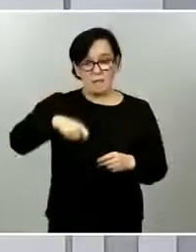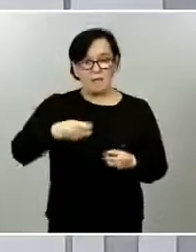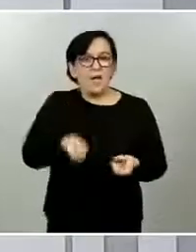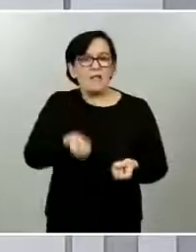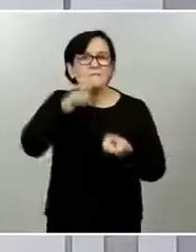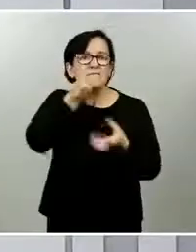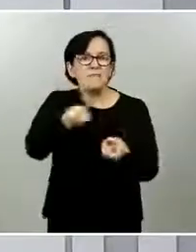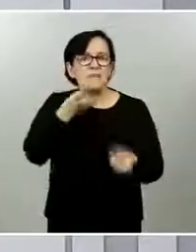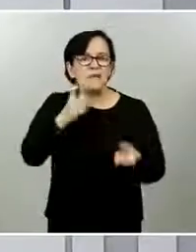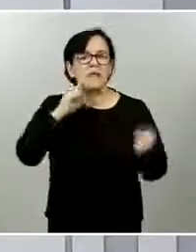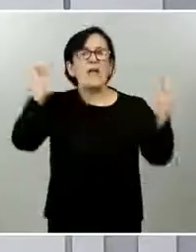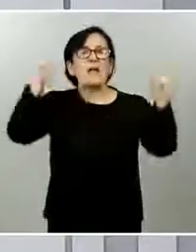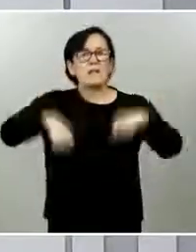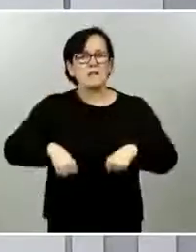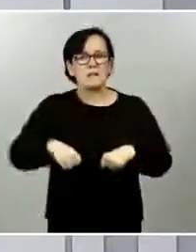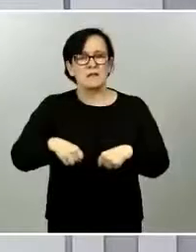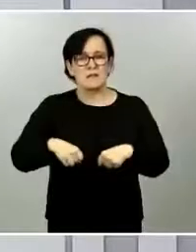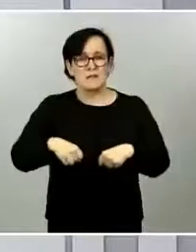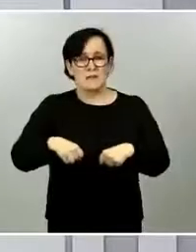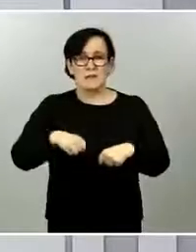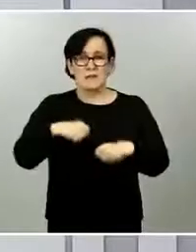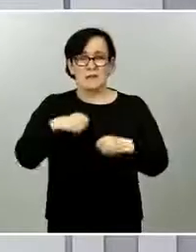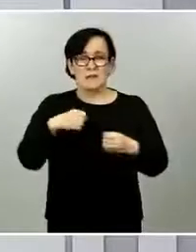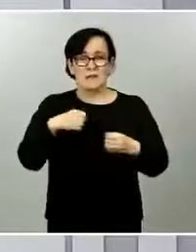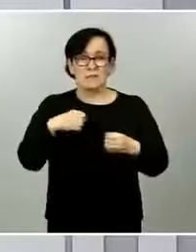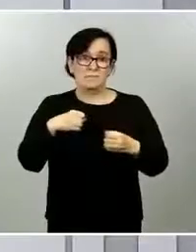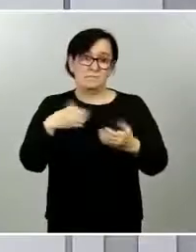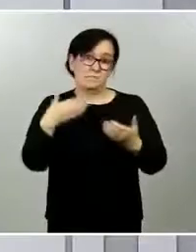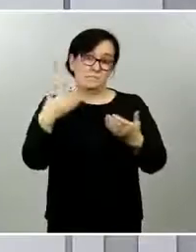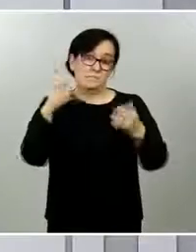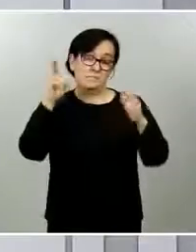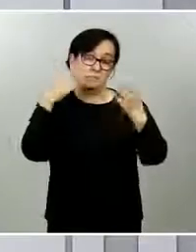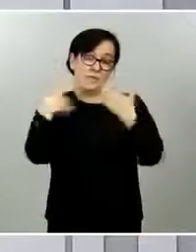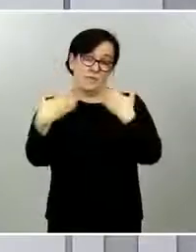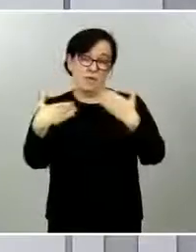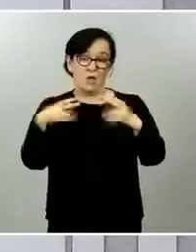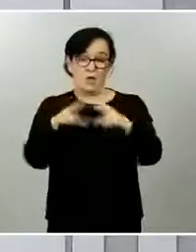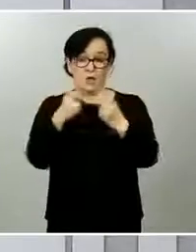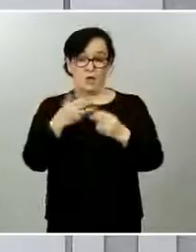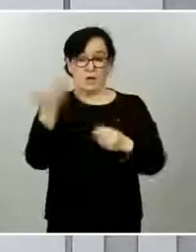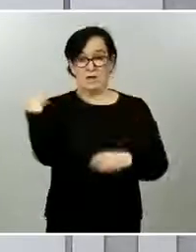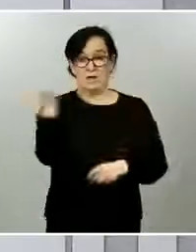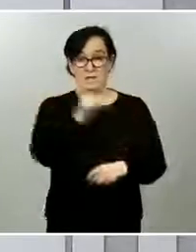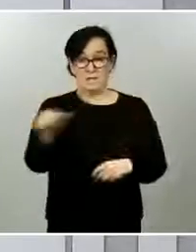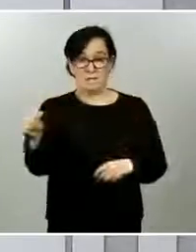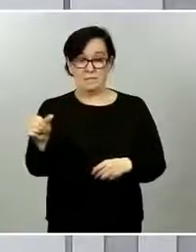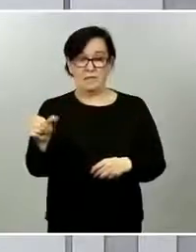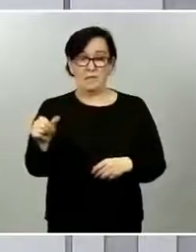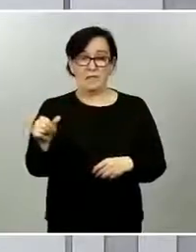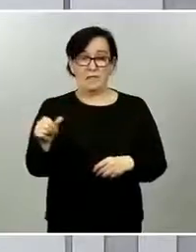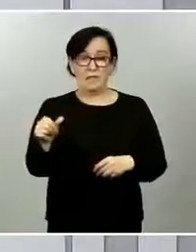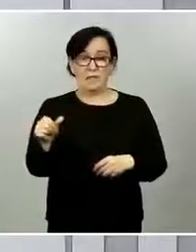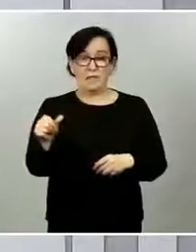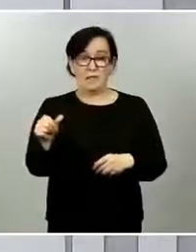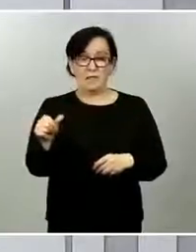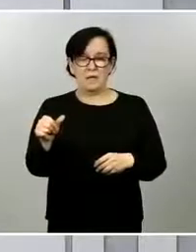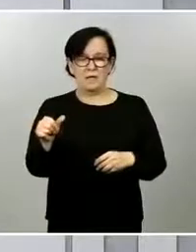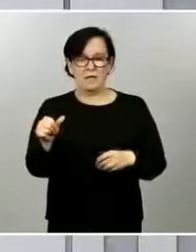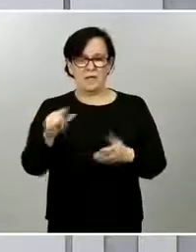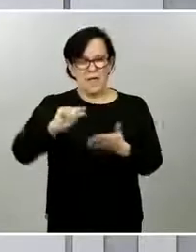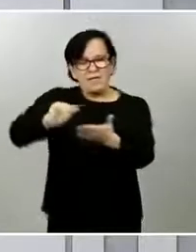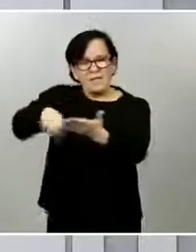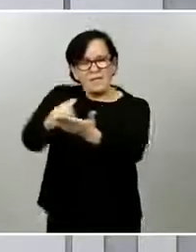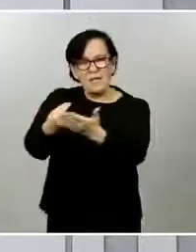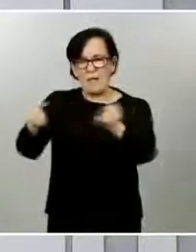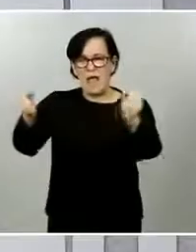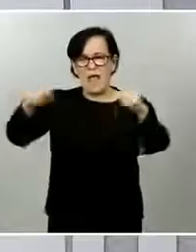gasto sanitario. También, con el objetivo de recuperar el pulso económico y social, el presidente ha informado del acuerdo